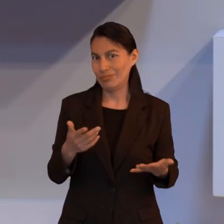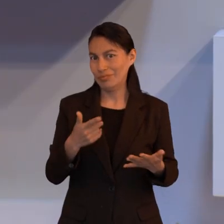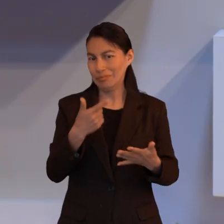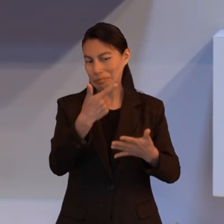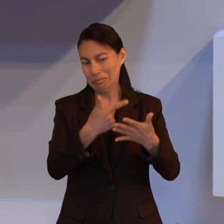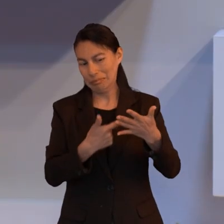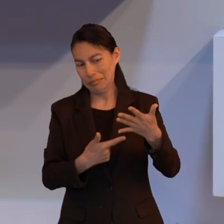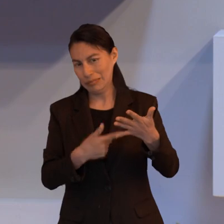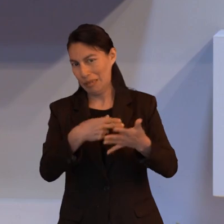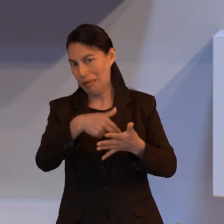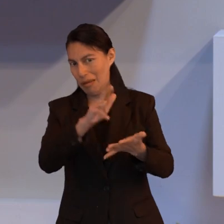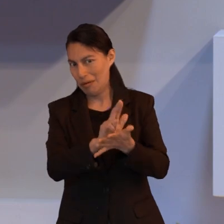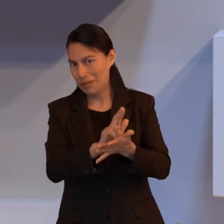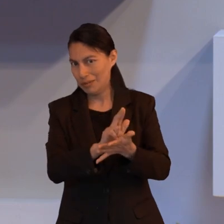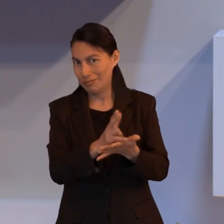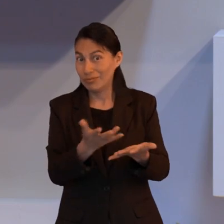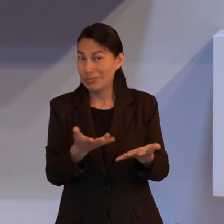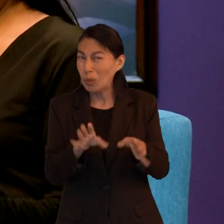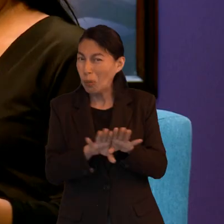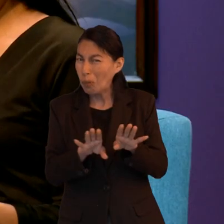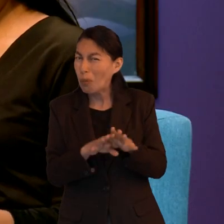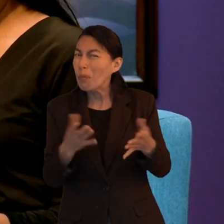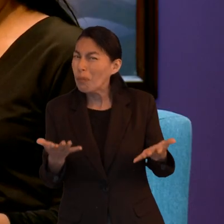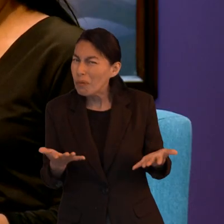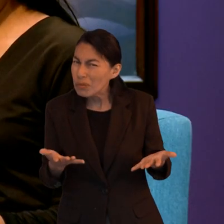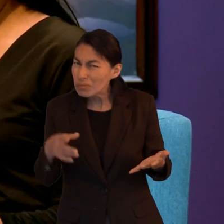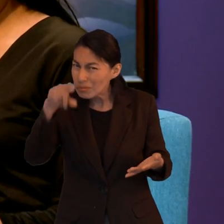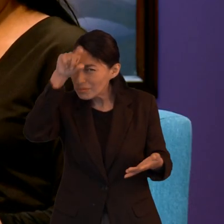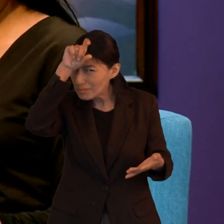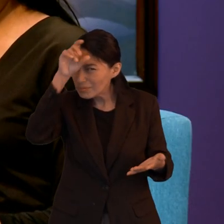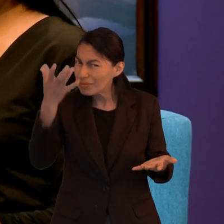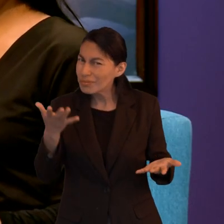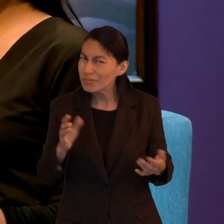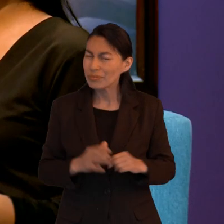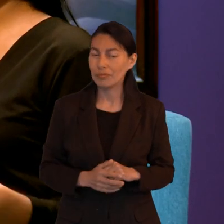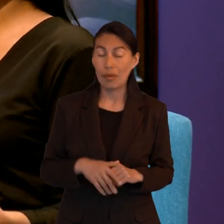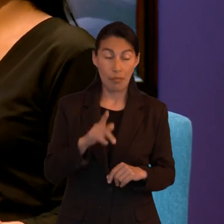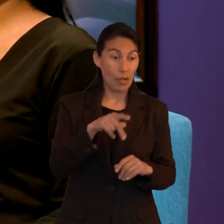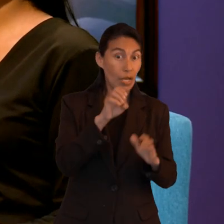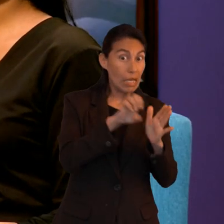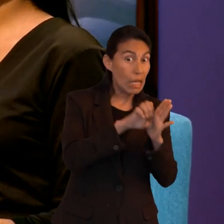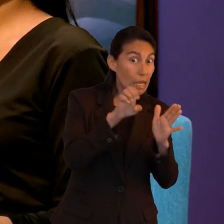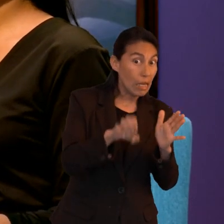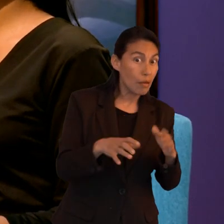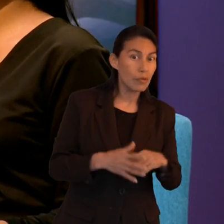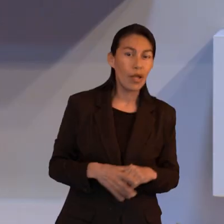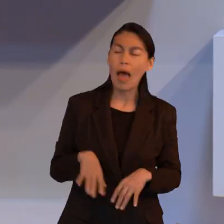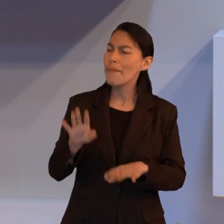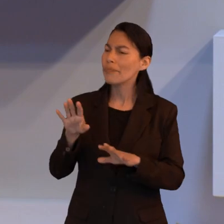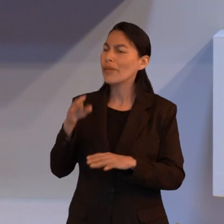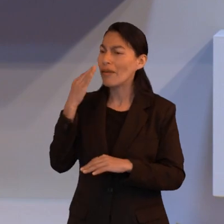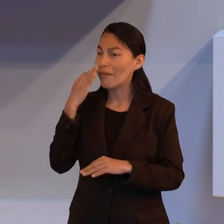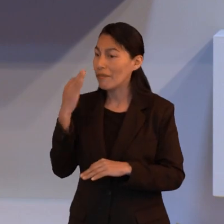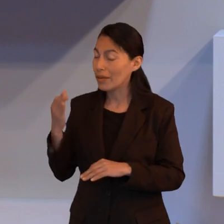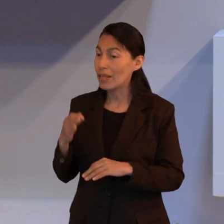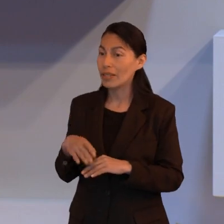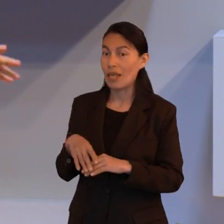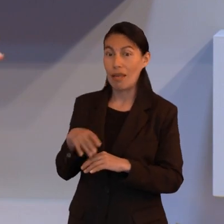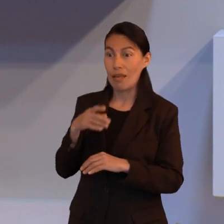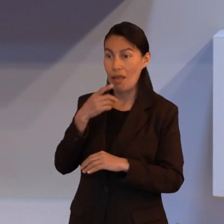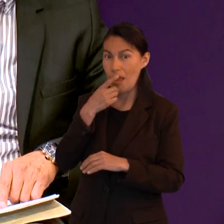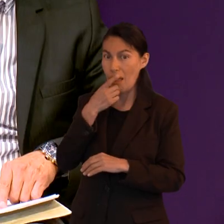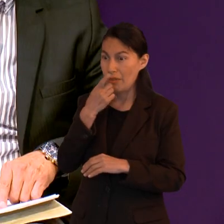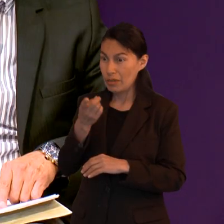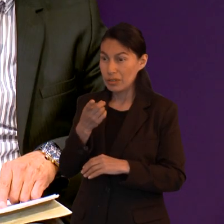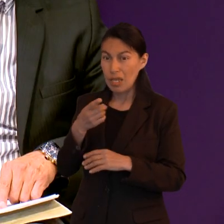podemos decir que fuera muy común para que estuviera en esta lista ¿no? pero es impresionante y como es un ejemplo para nosotros y algo también que quería mencionar es que